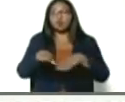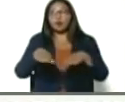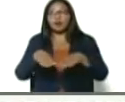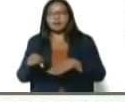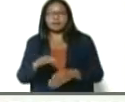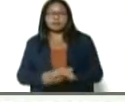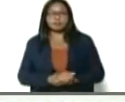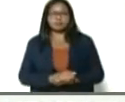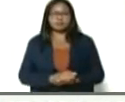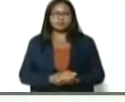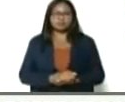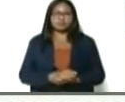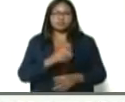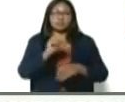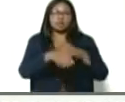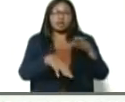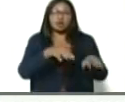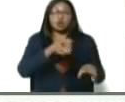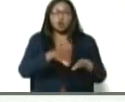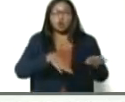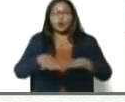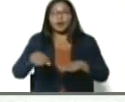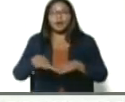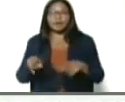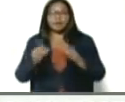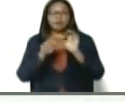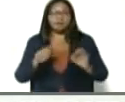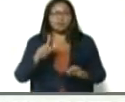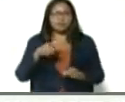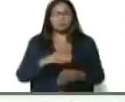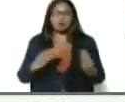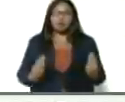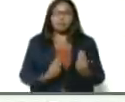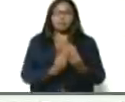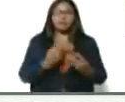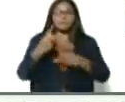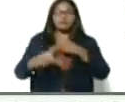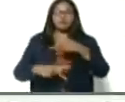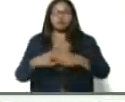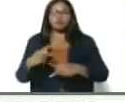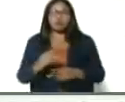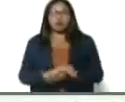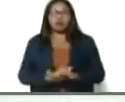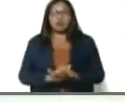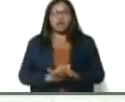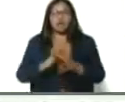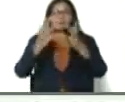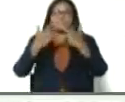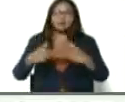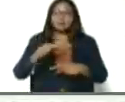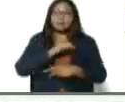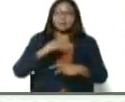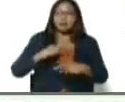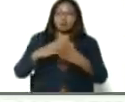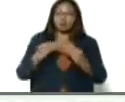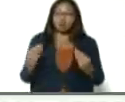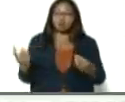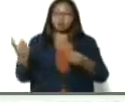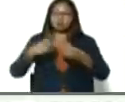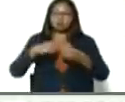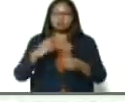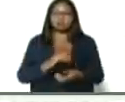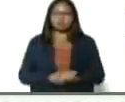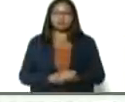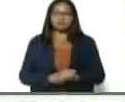cumplir Agrocoge de este ciclo norte-verano, acompañado de los productores, las empresas privadas y todos los aliados. Pero